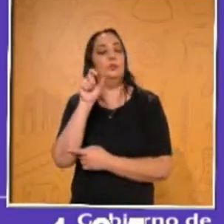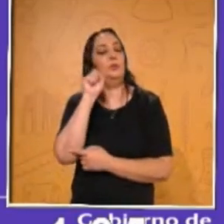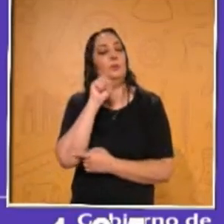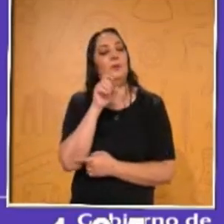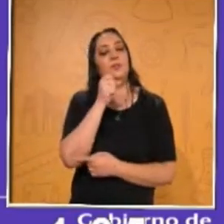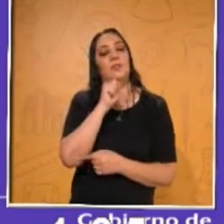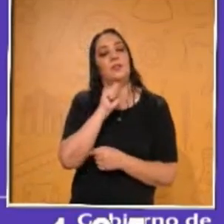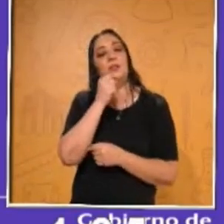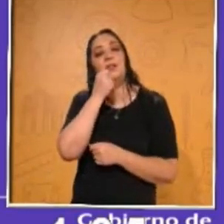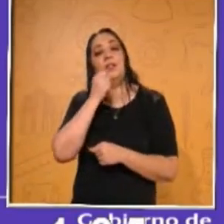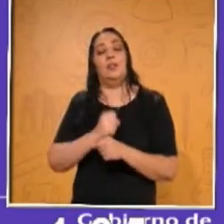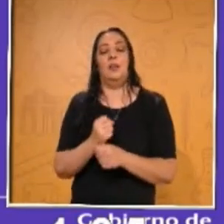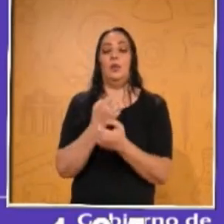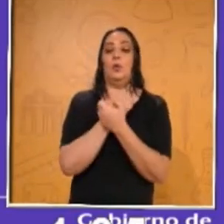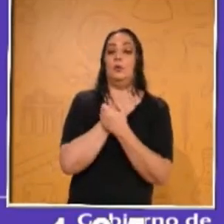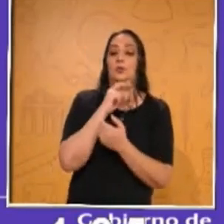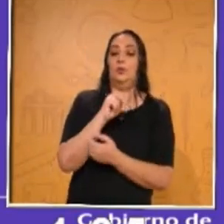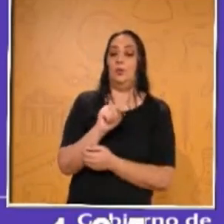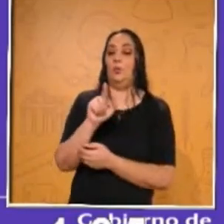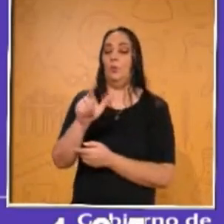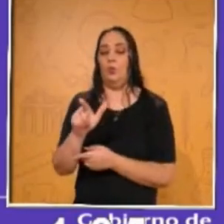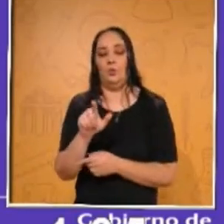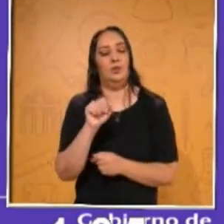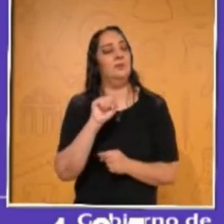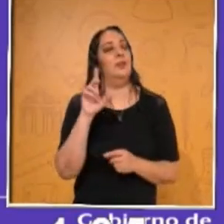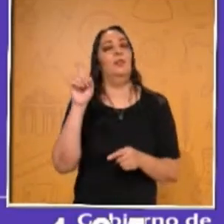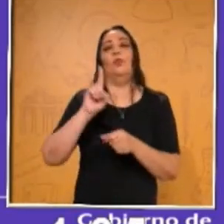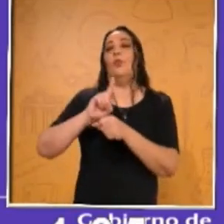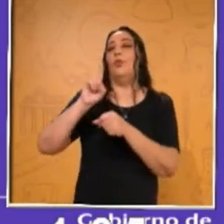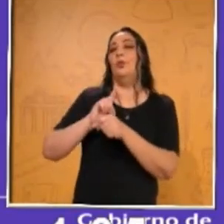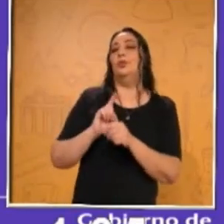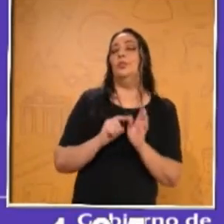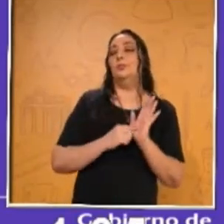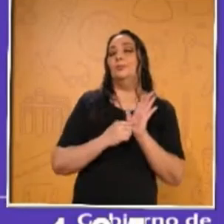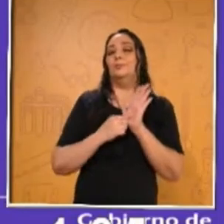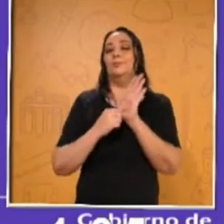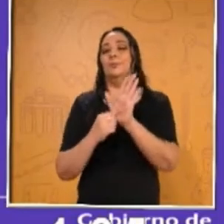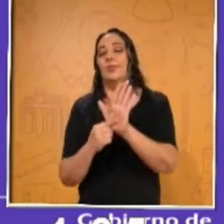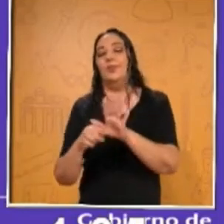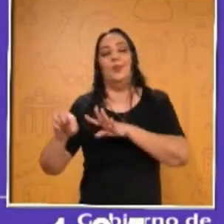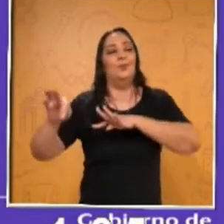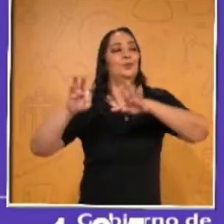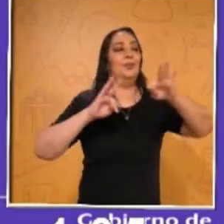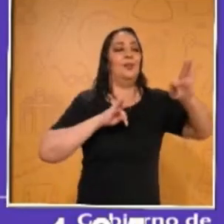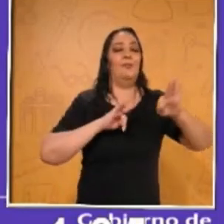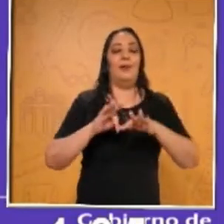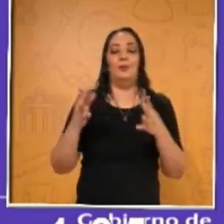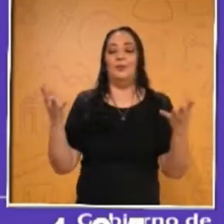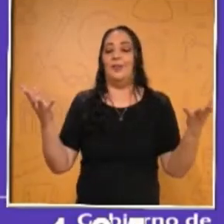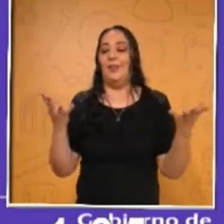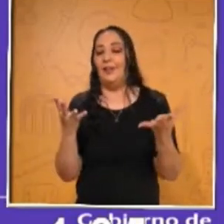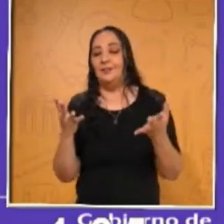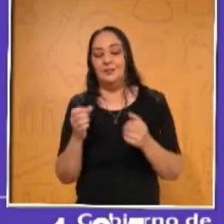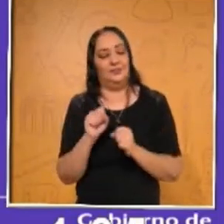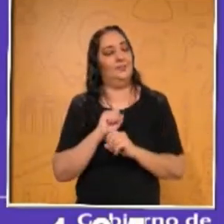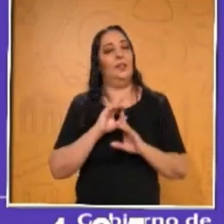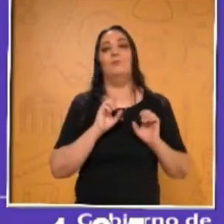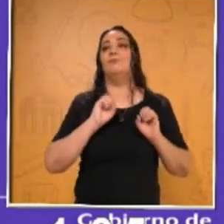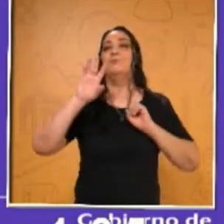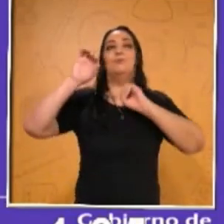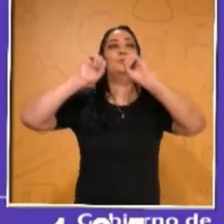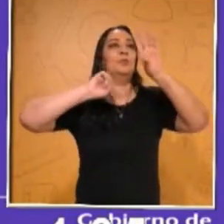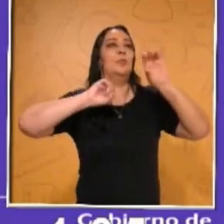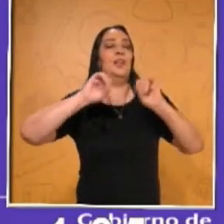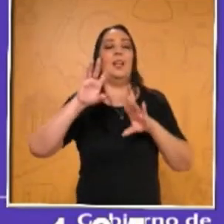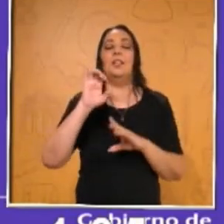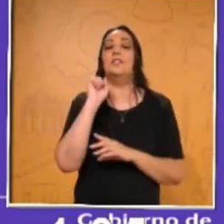a la Secretaría de Educación de Nuevo León. Y ahí se están publicando diariamente todos los trabajos que envíes. Ahí se han estado publicando en